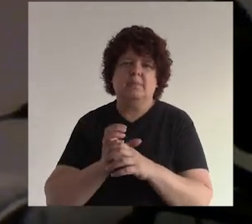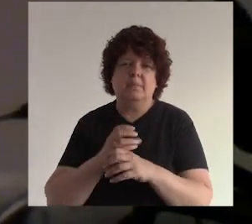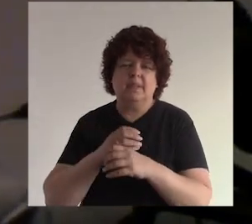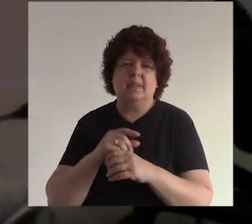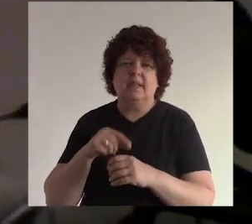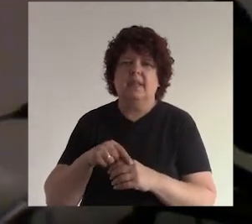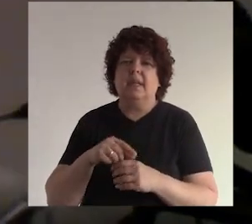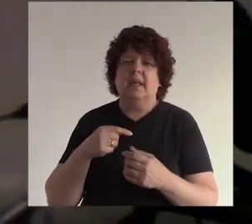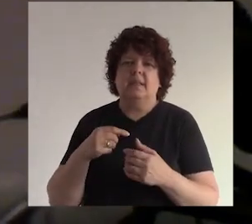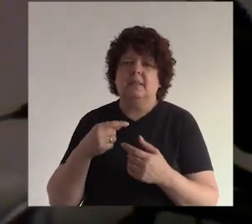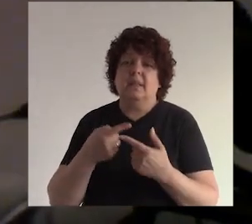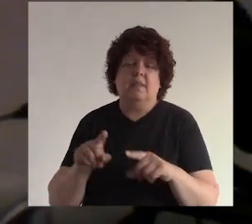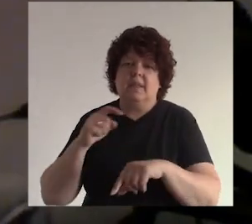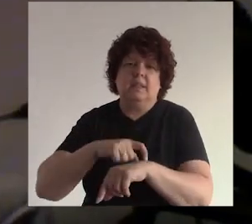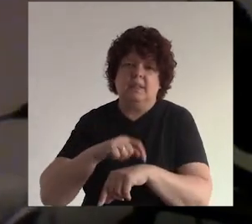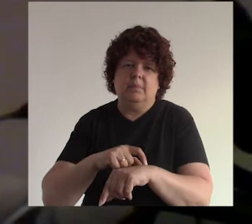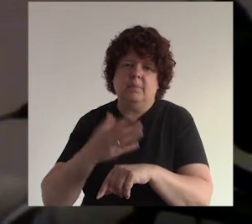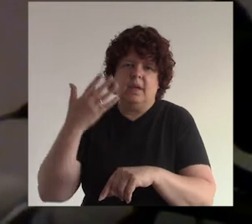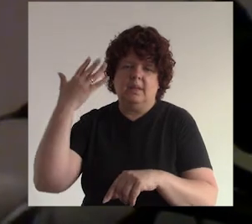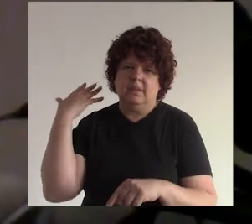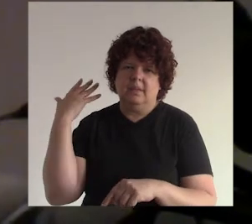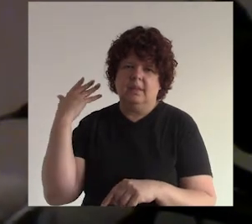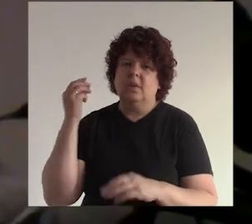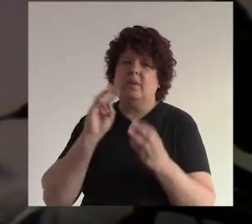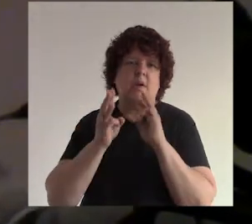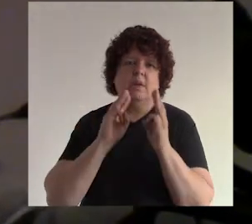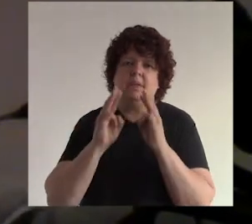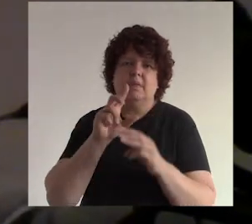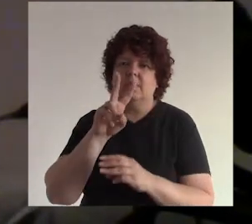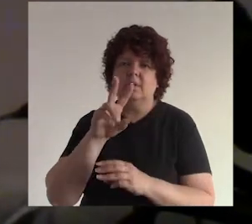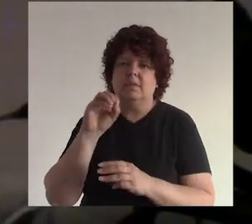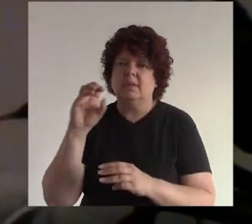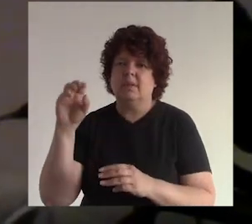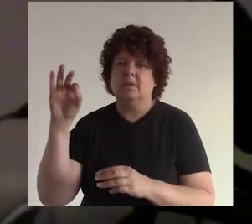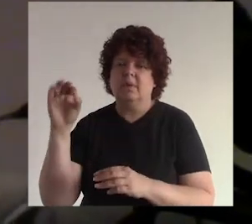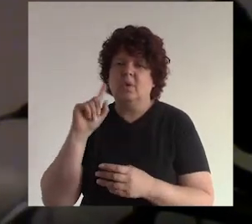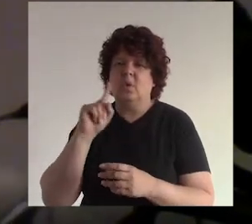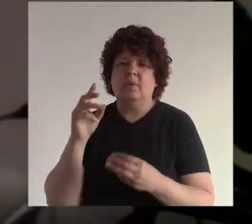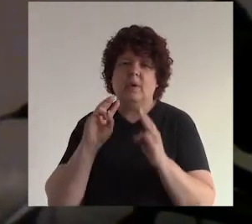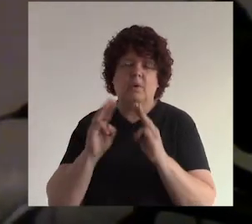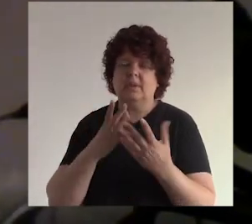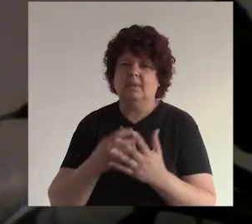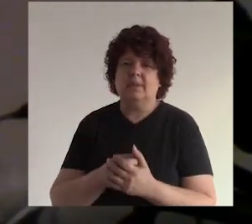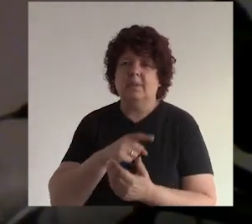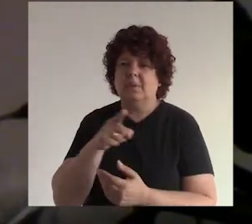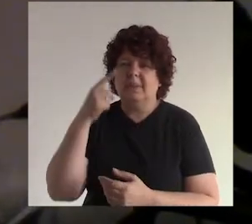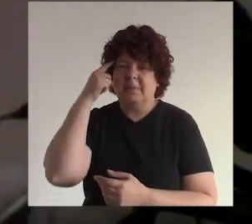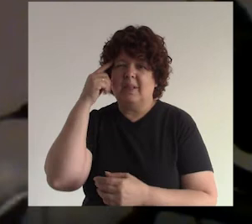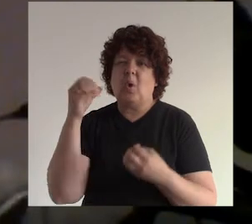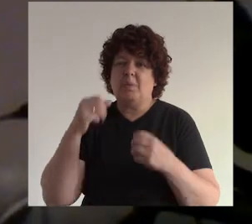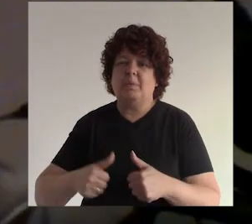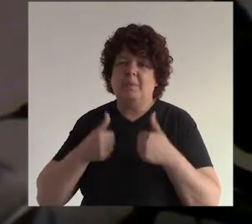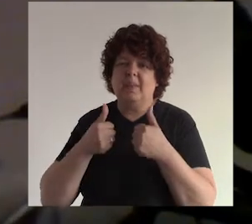2009 era una época diferente a la de ahora ¿no? no había no había whatsapp imagínense alguien se hubiera imaginado vivir sin whatsapp